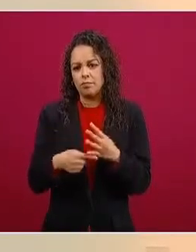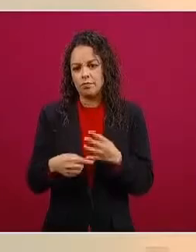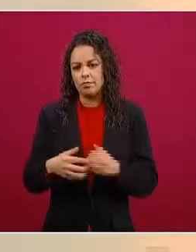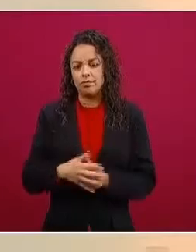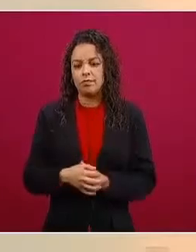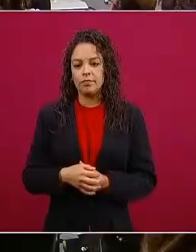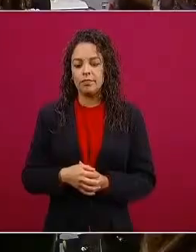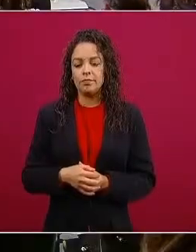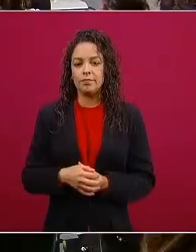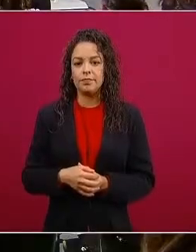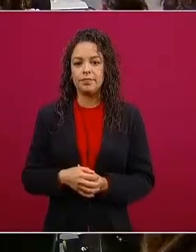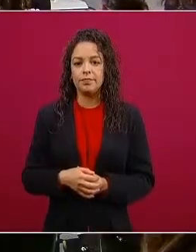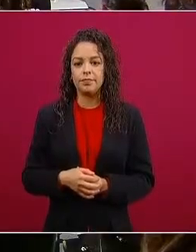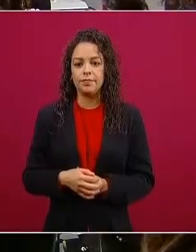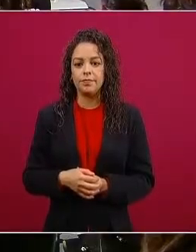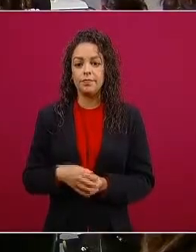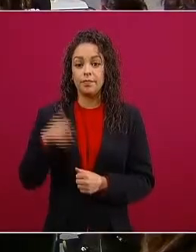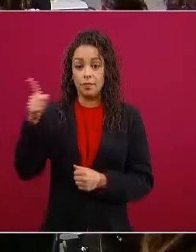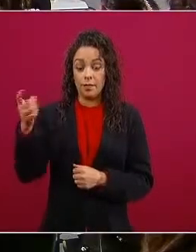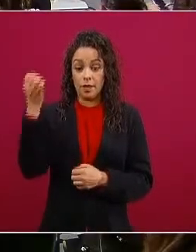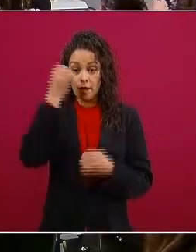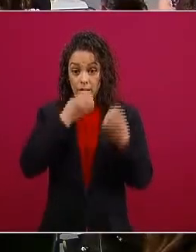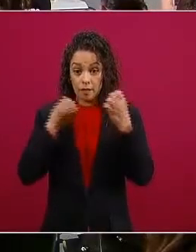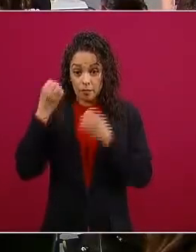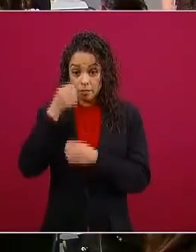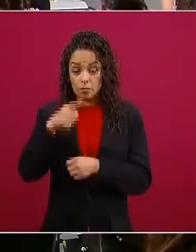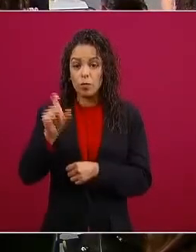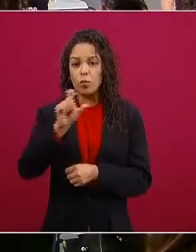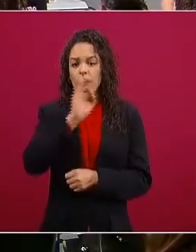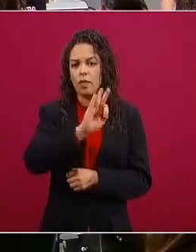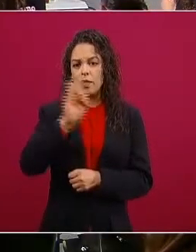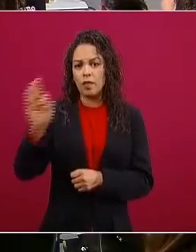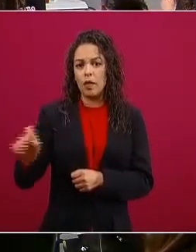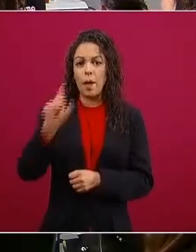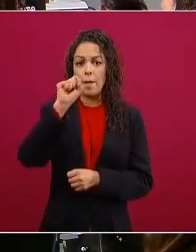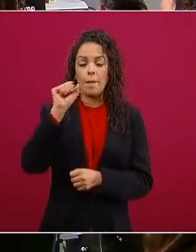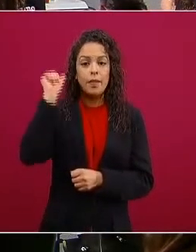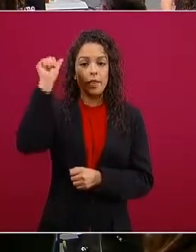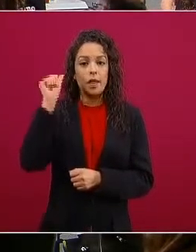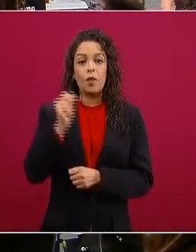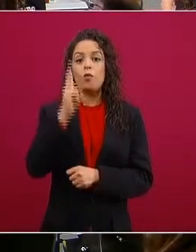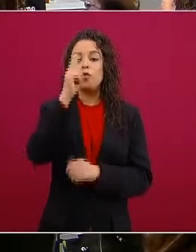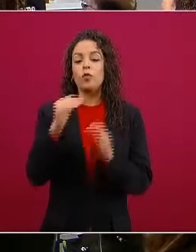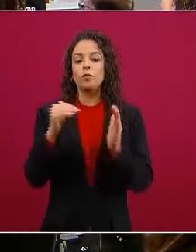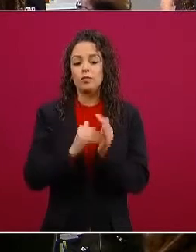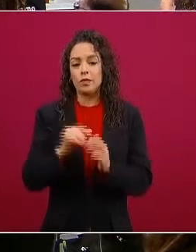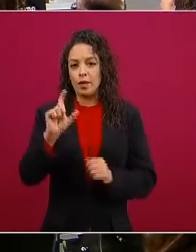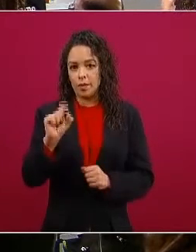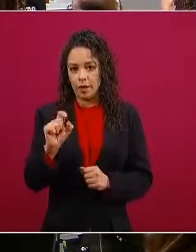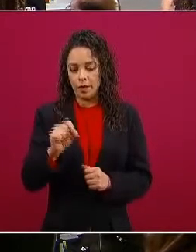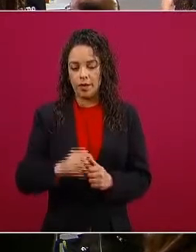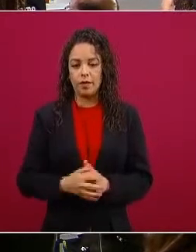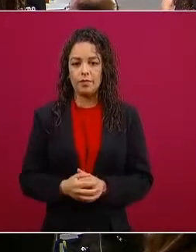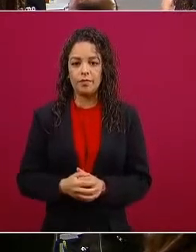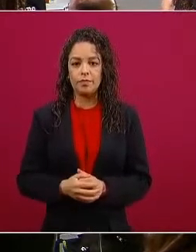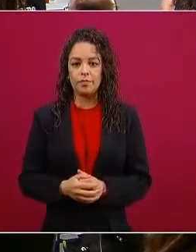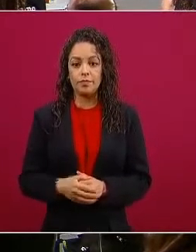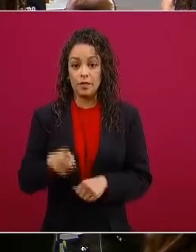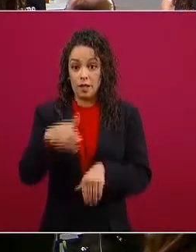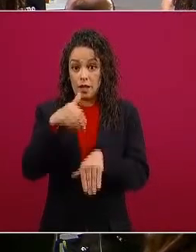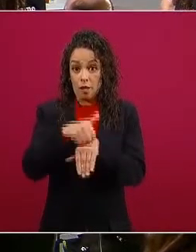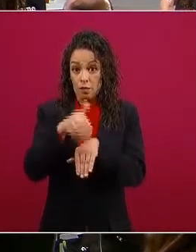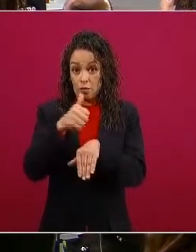ciudades este es el análisis del 20 de abril del 2020 y se dice que el número de